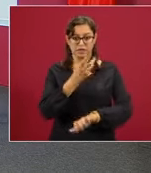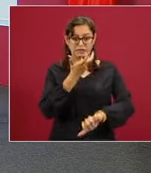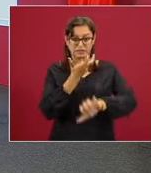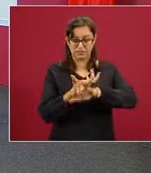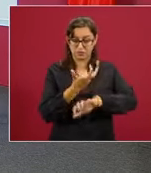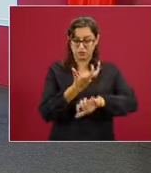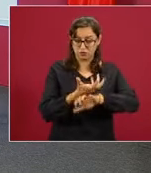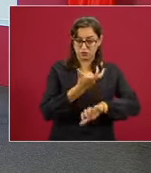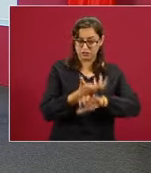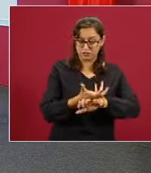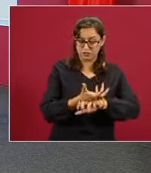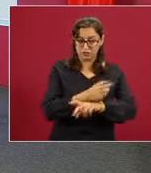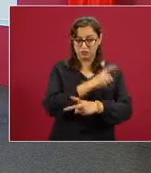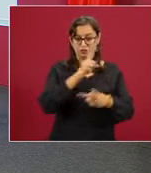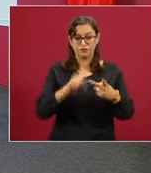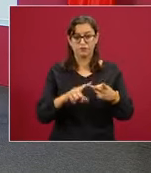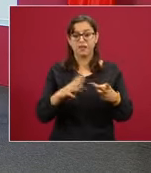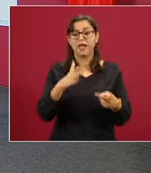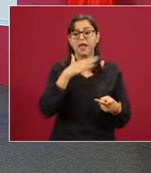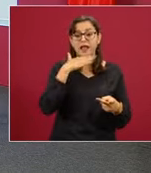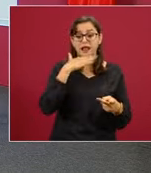por parte de Alemania,